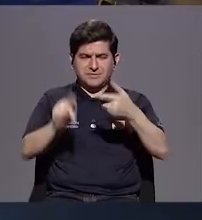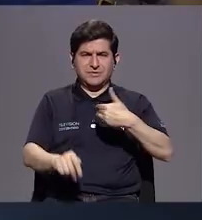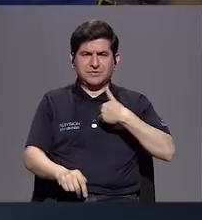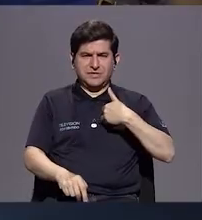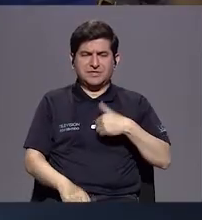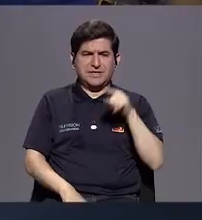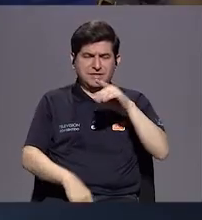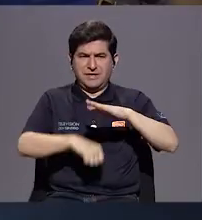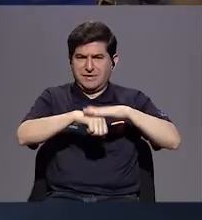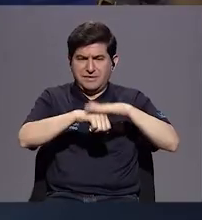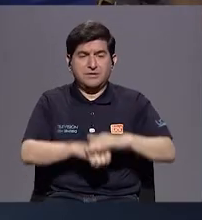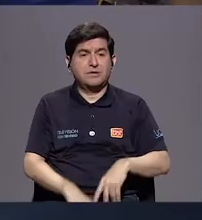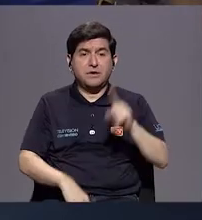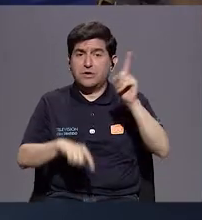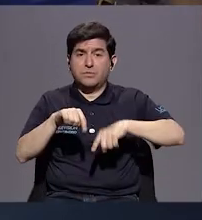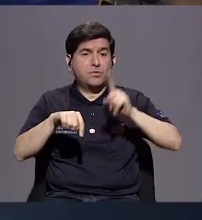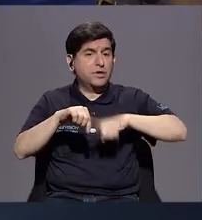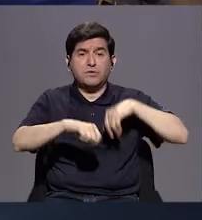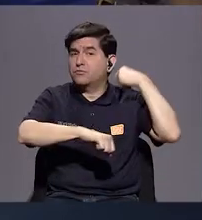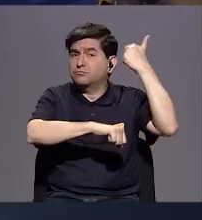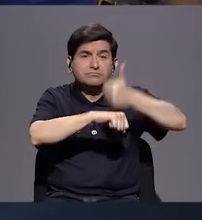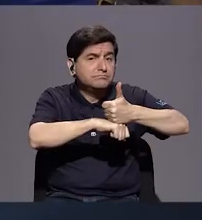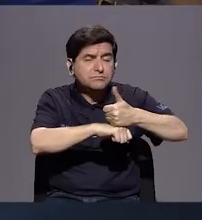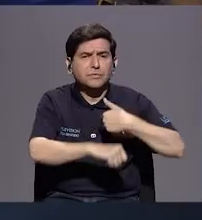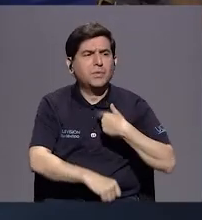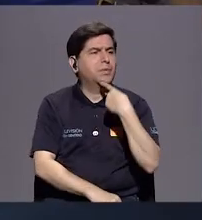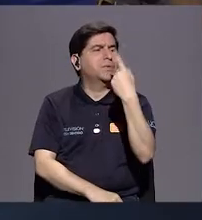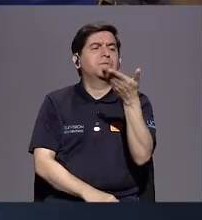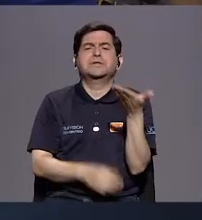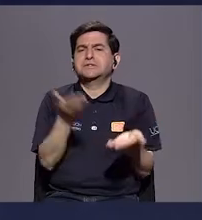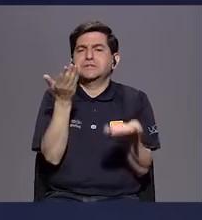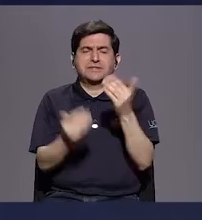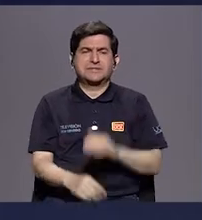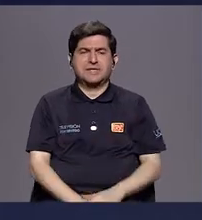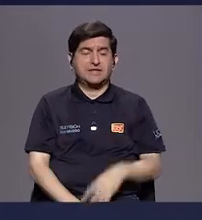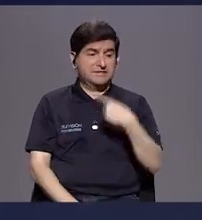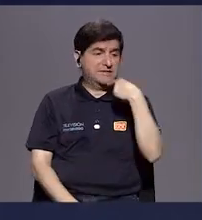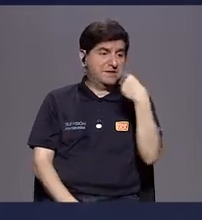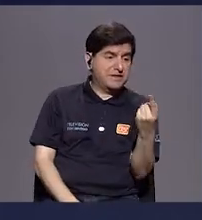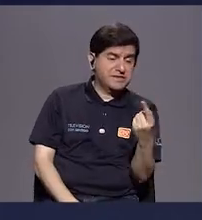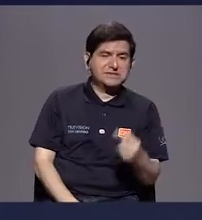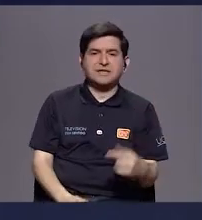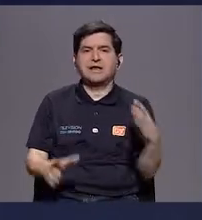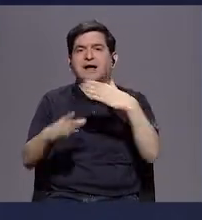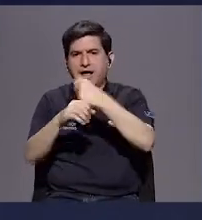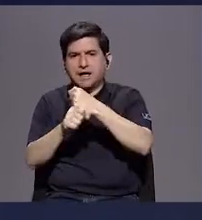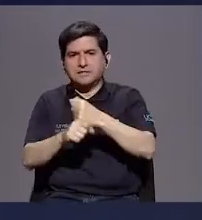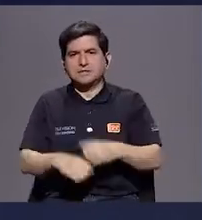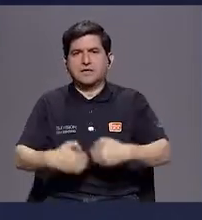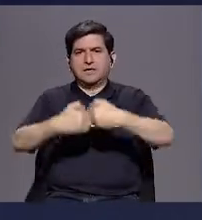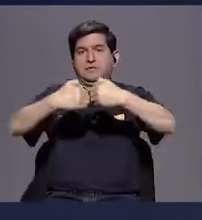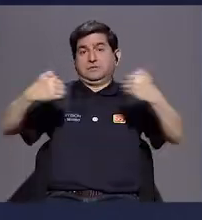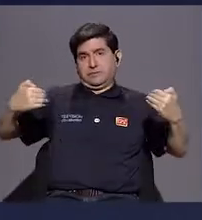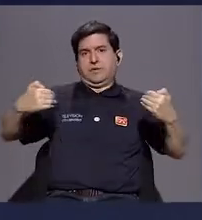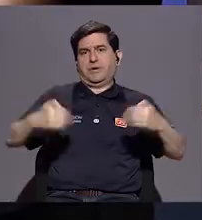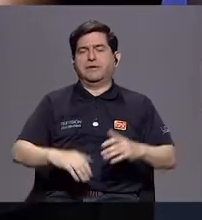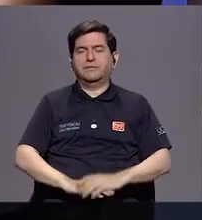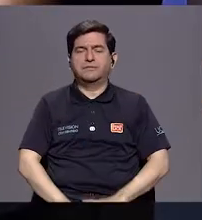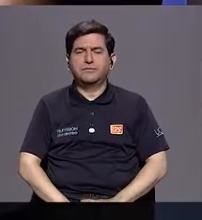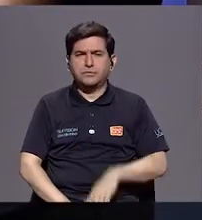ni siquiera se han podido adjudicar, ¿verdad? Entonces, uno dice, del dicho al hecho hay mucho trecho. Pero,